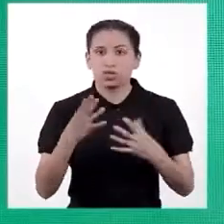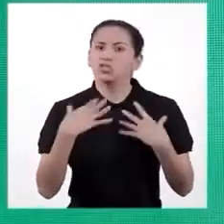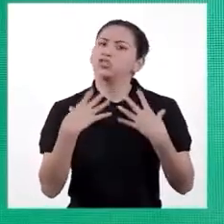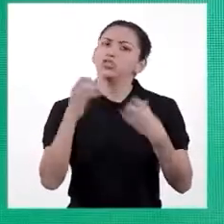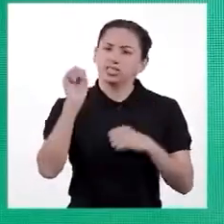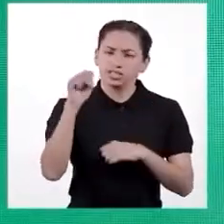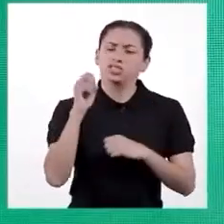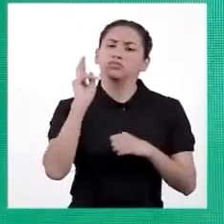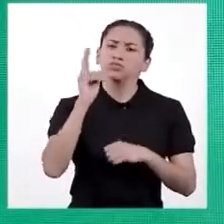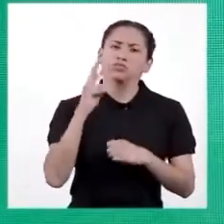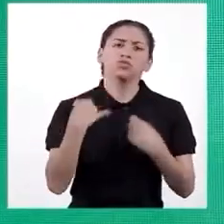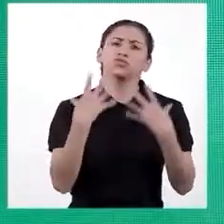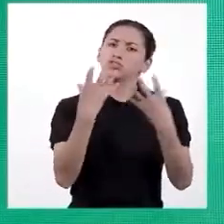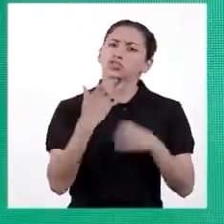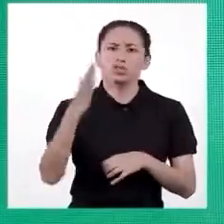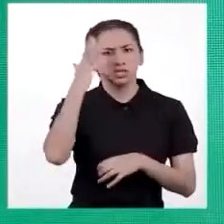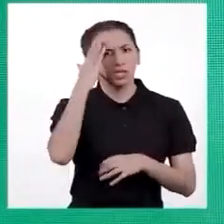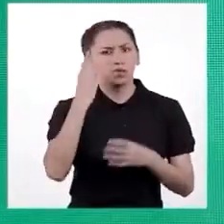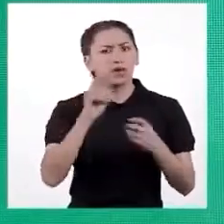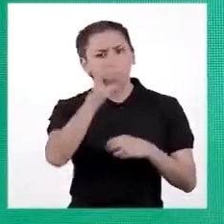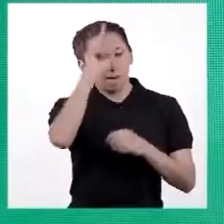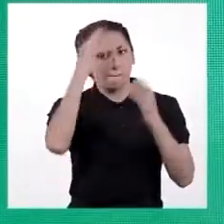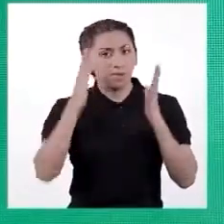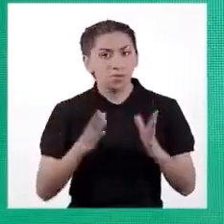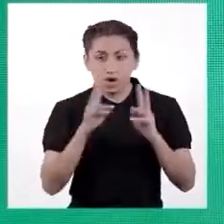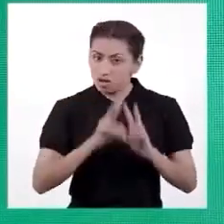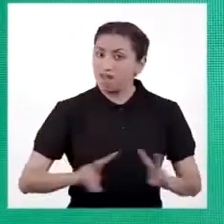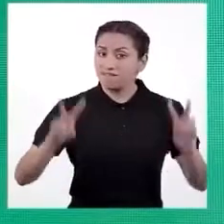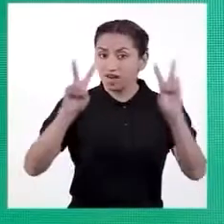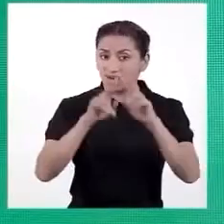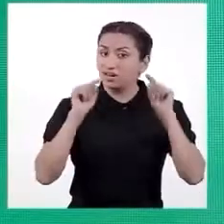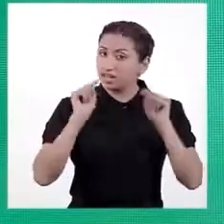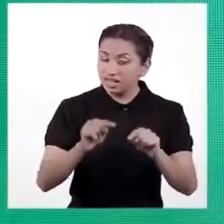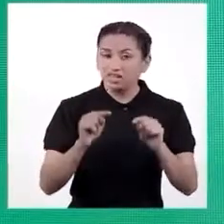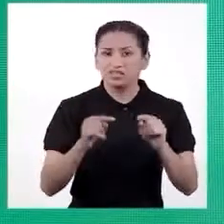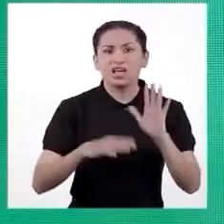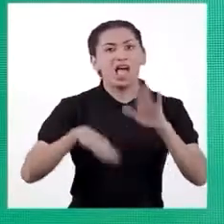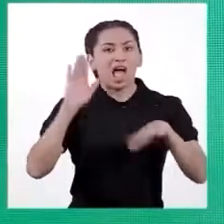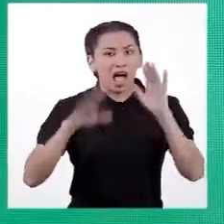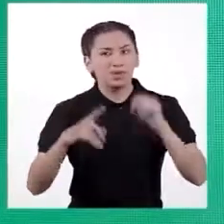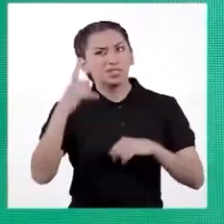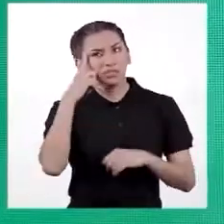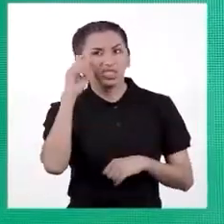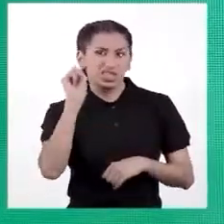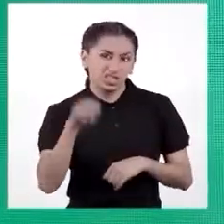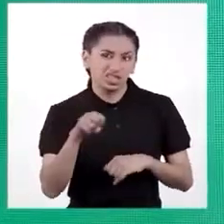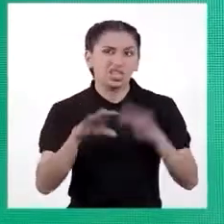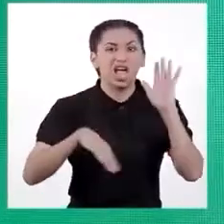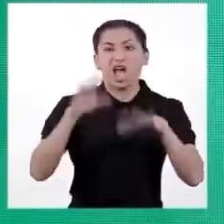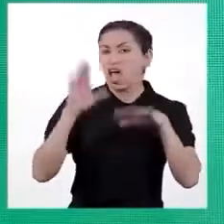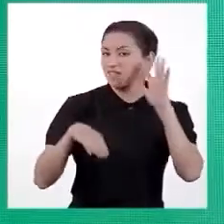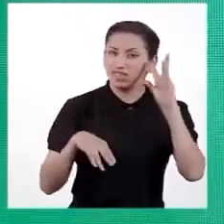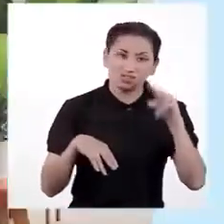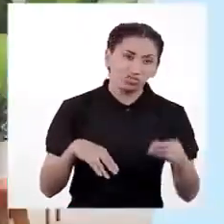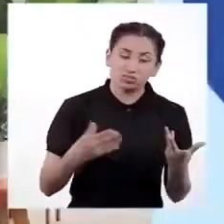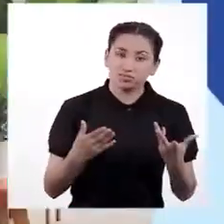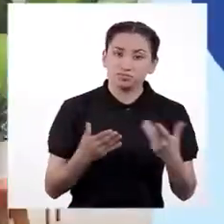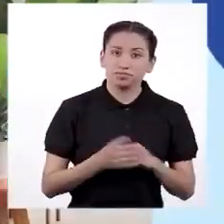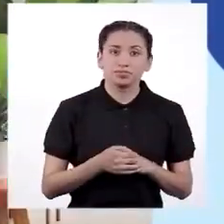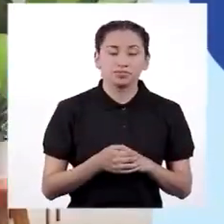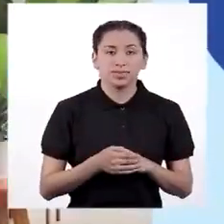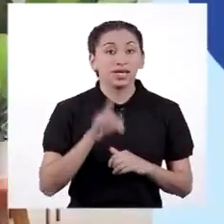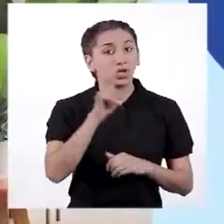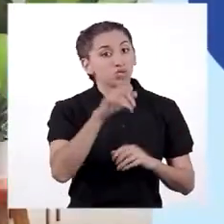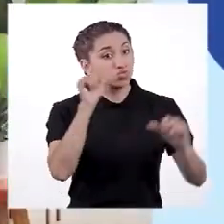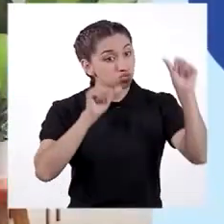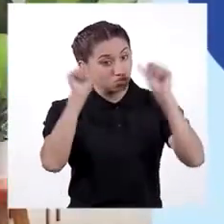saber es si es que las peruanas y peruanos valoramos esta diversidad. A veces parece que sí, pero otras parece que no. Tu duda